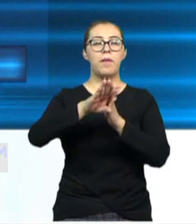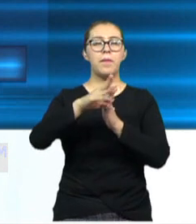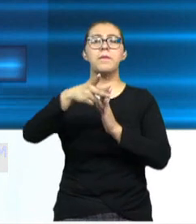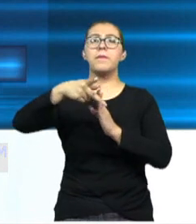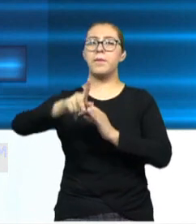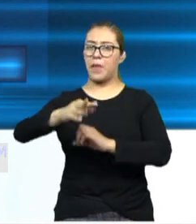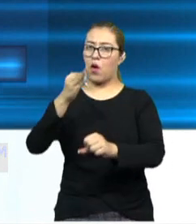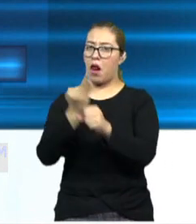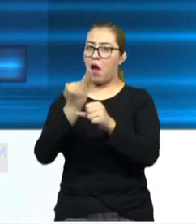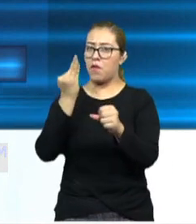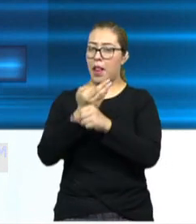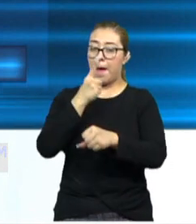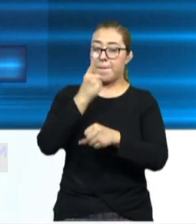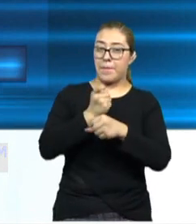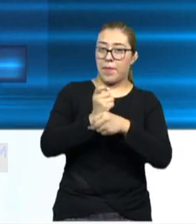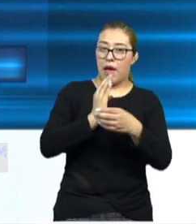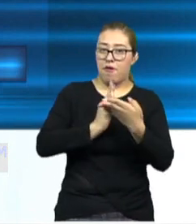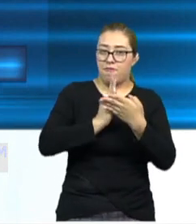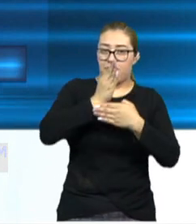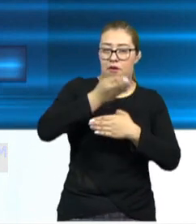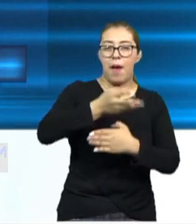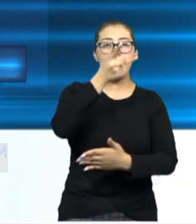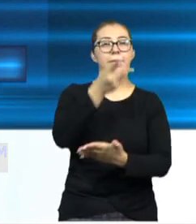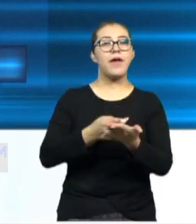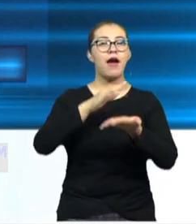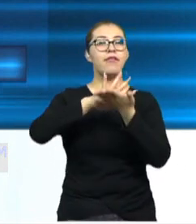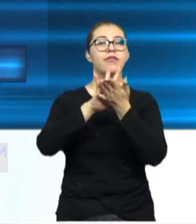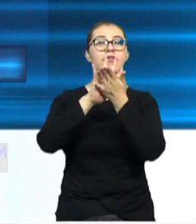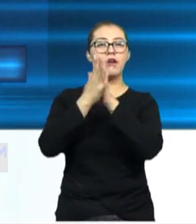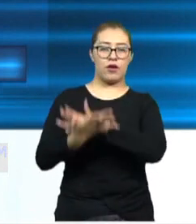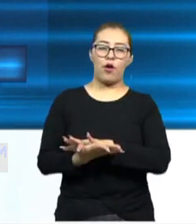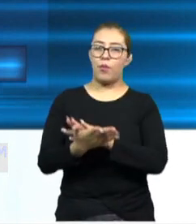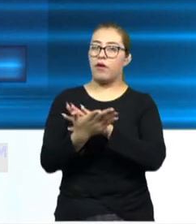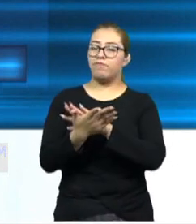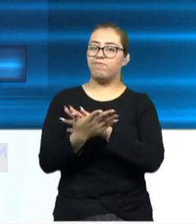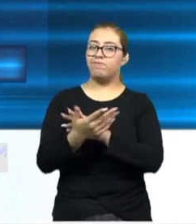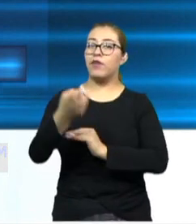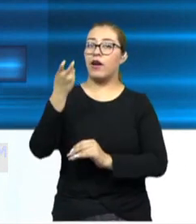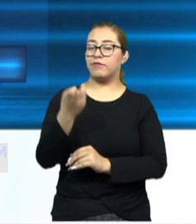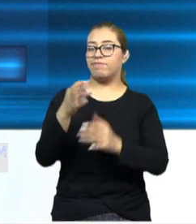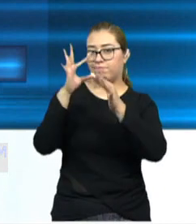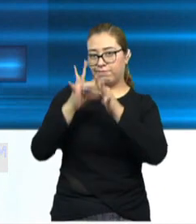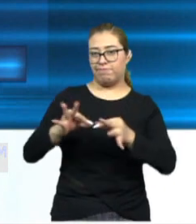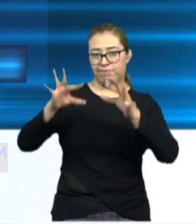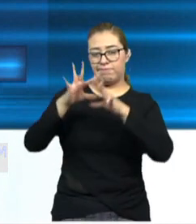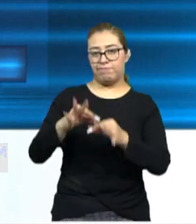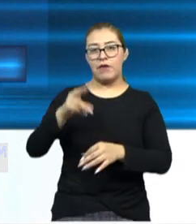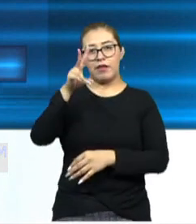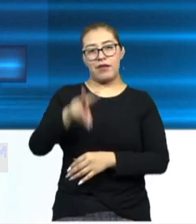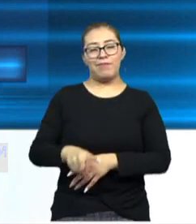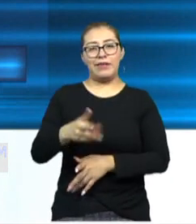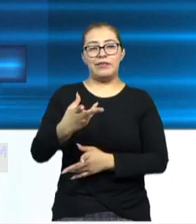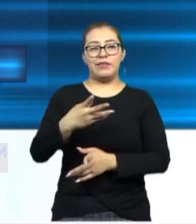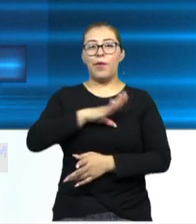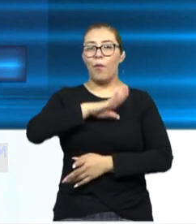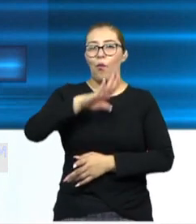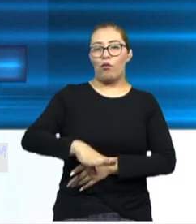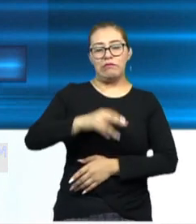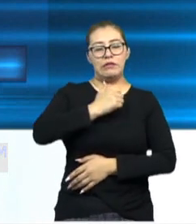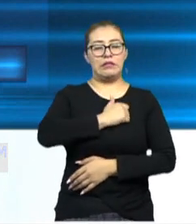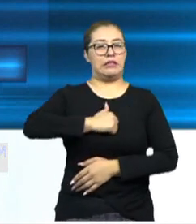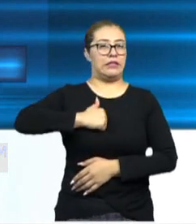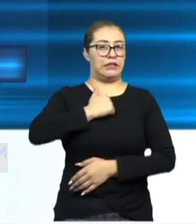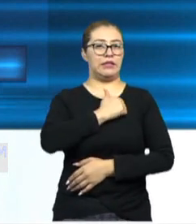estamos en la primera etapa del plan de reconversión y lo que quiero decir es que pues, digo, lamentamos muchísimo las defunciones y